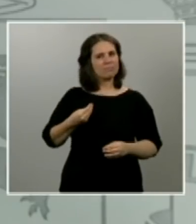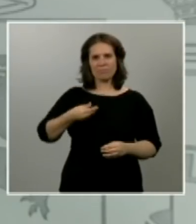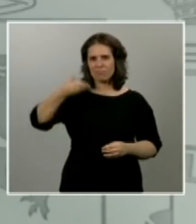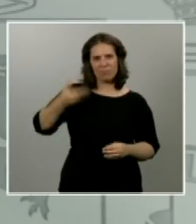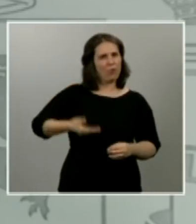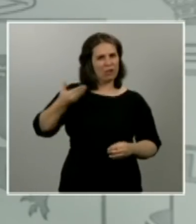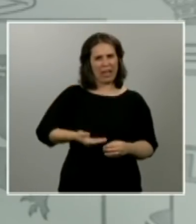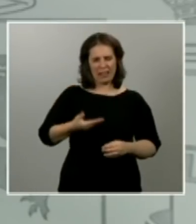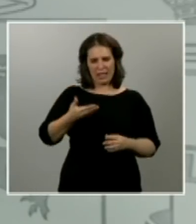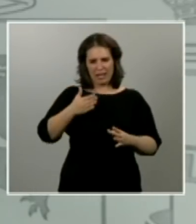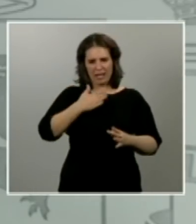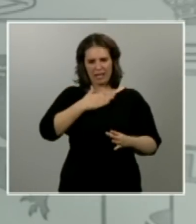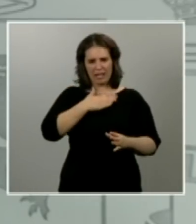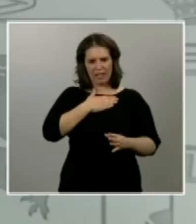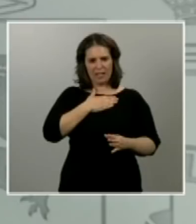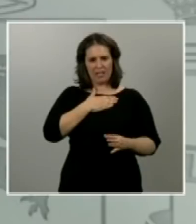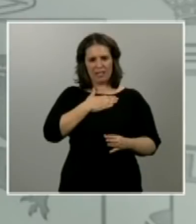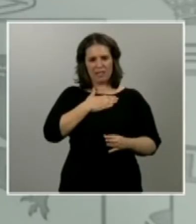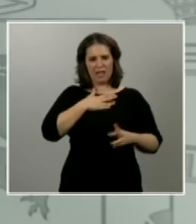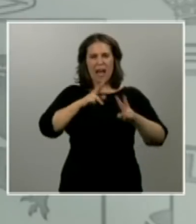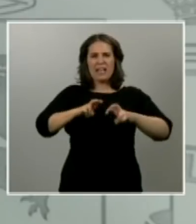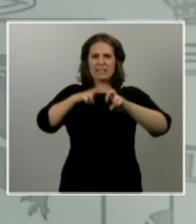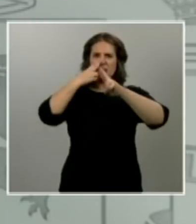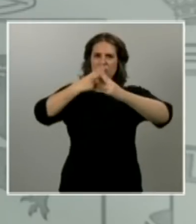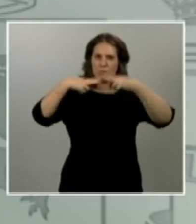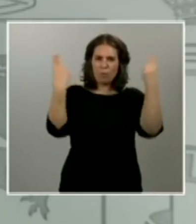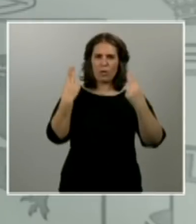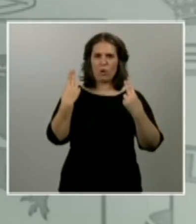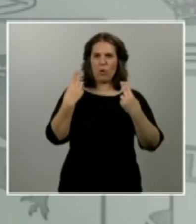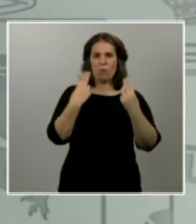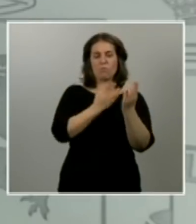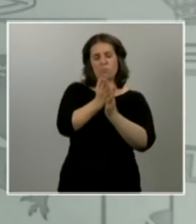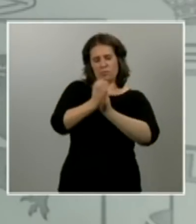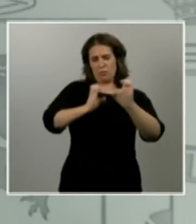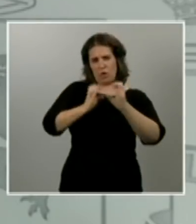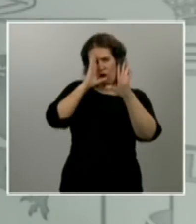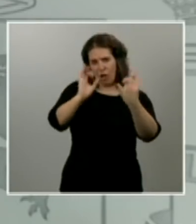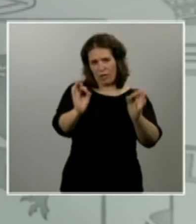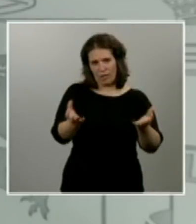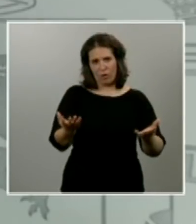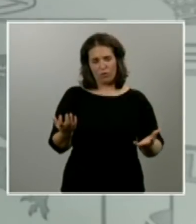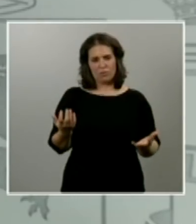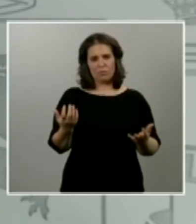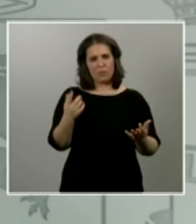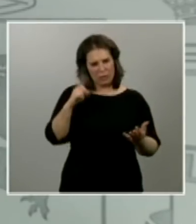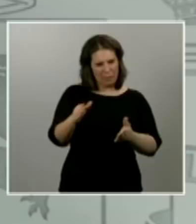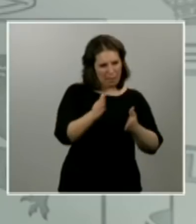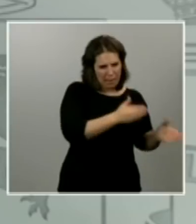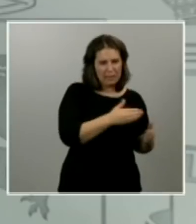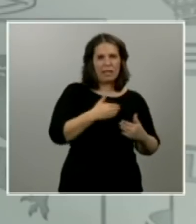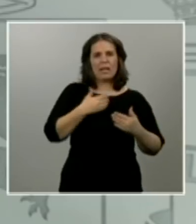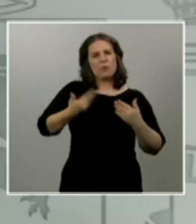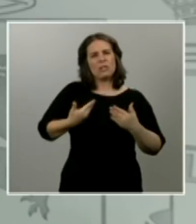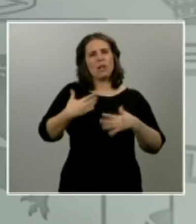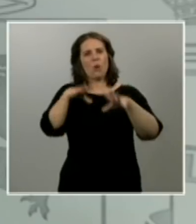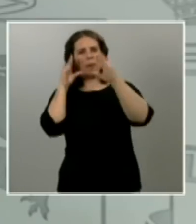punto de vista hasta incluso del análisis público que legítimamente hacen los medios de comunicación que comprendamos y que nos adaptemos a